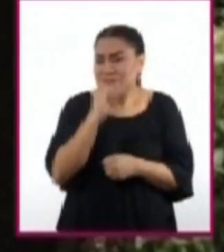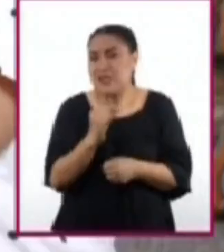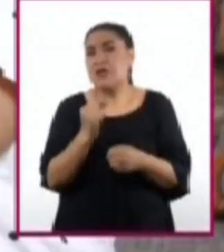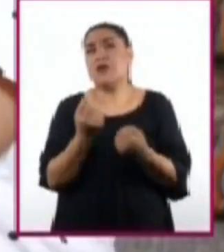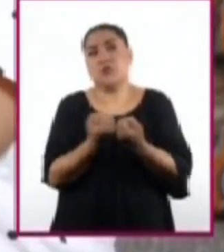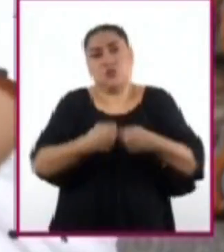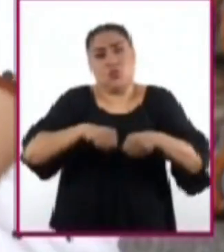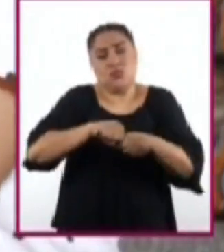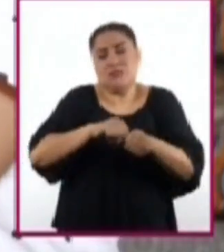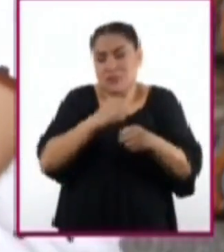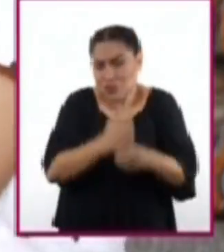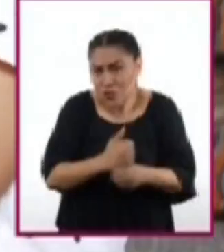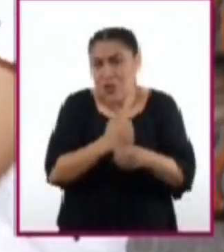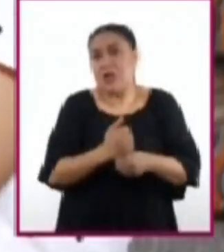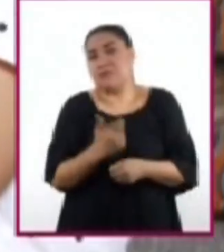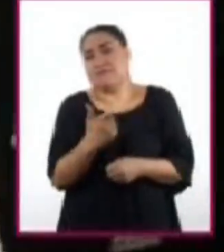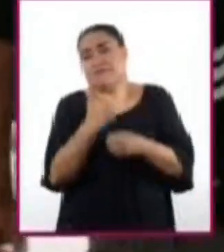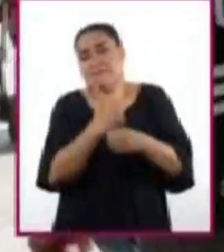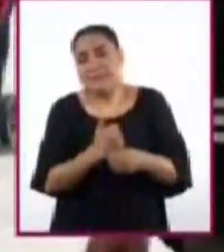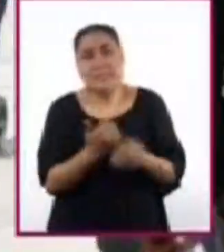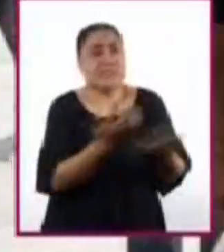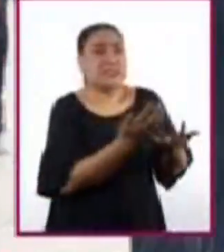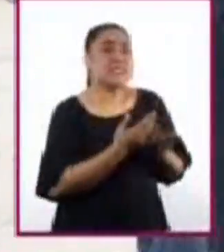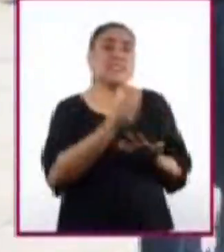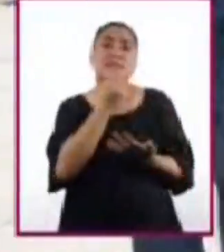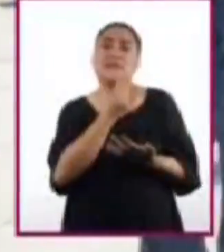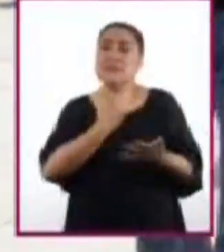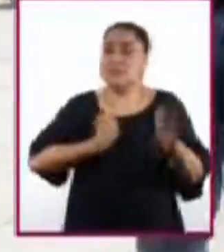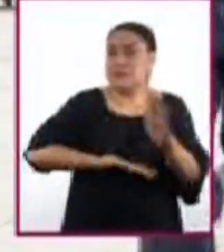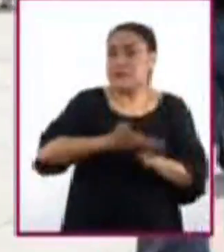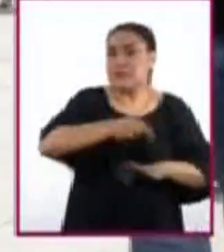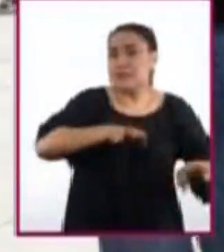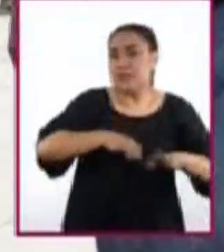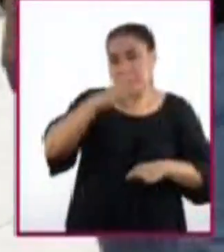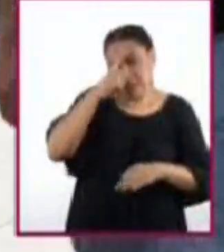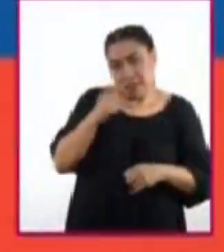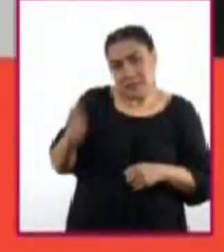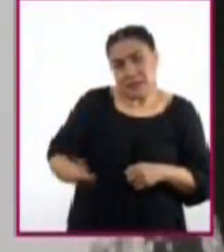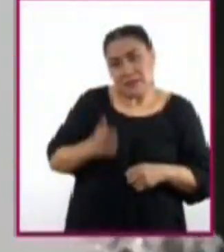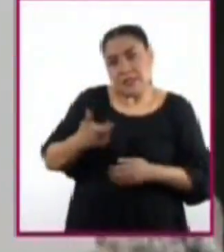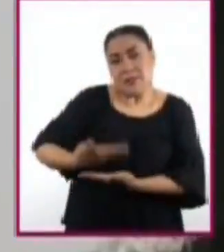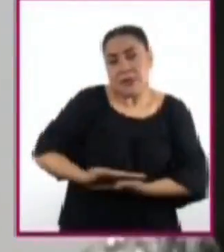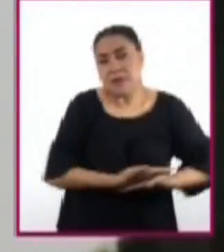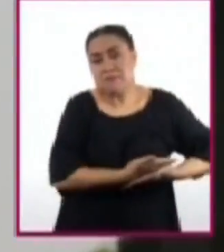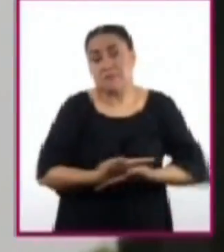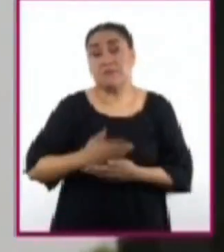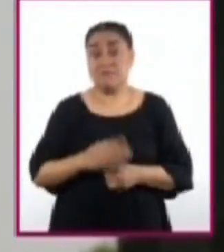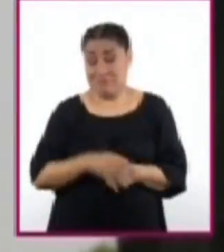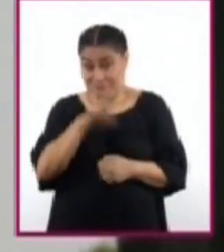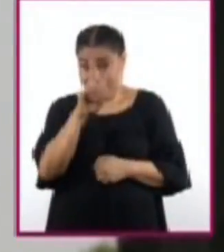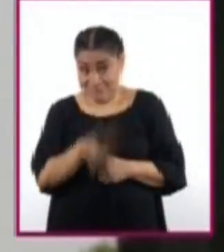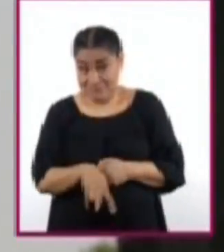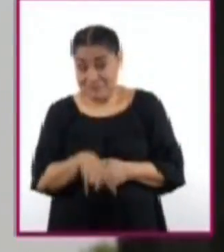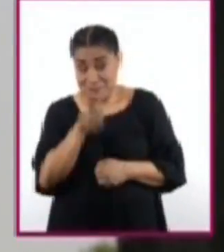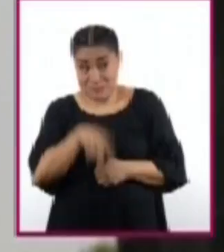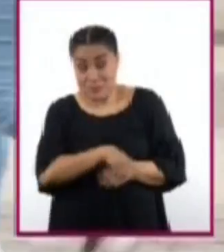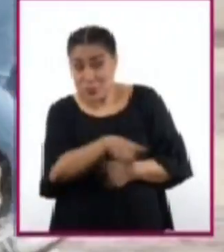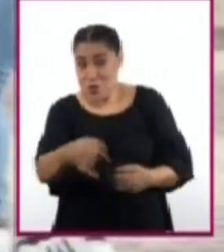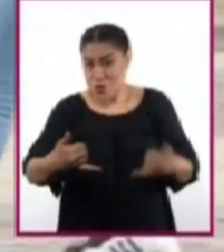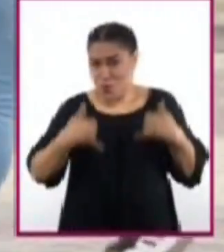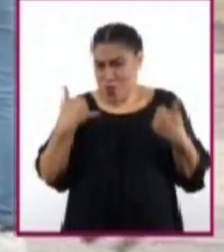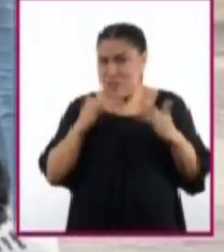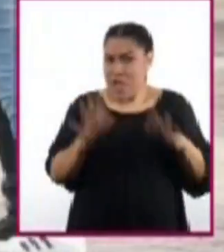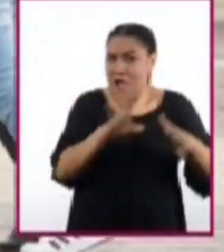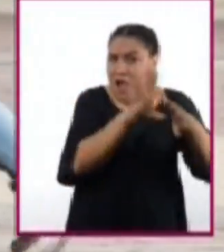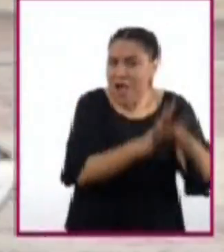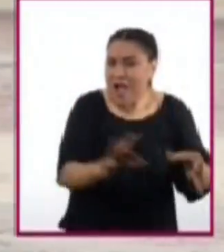económica. Y se ven obligadas a trabajar para cubrir los gastos del recién nacido. Es una realidad que muchos jóvenes, aún teniendo